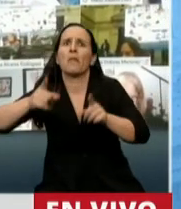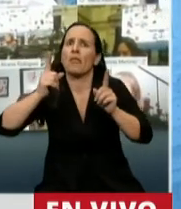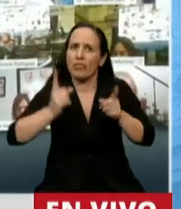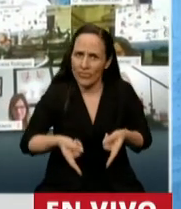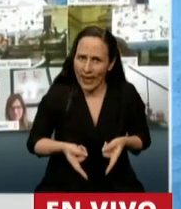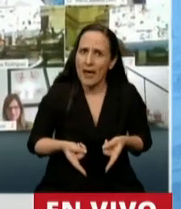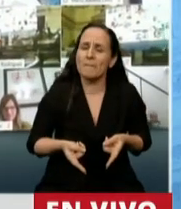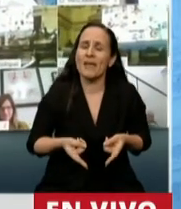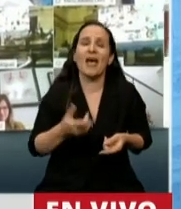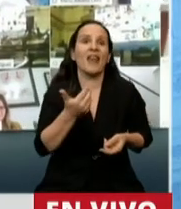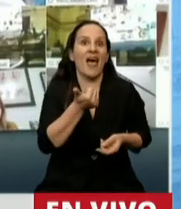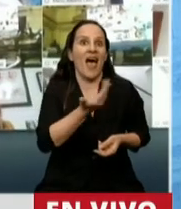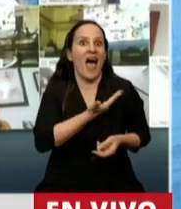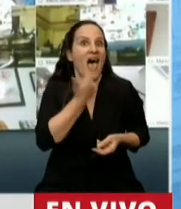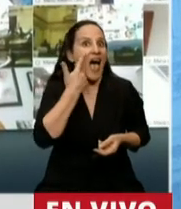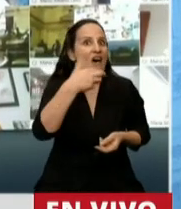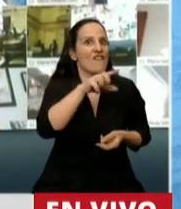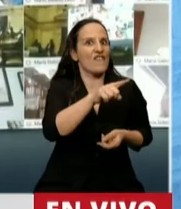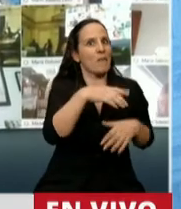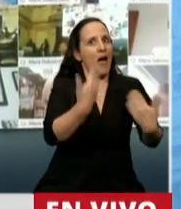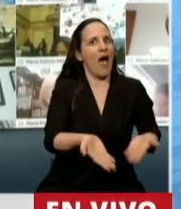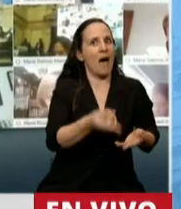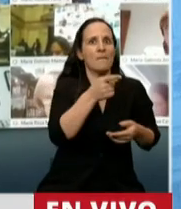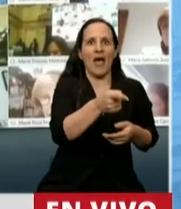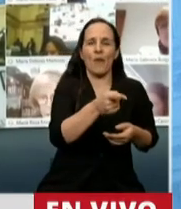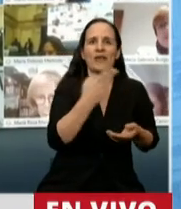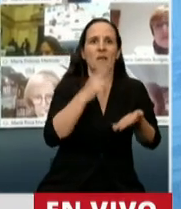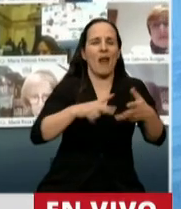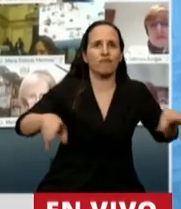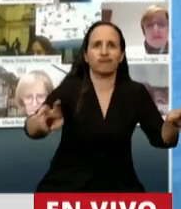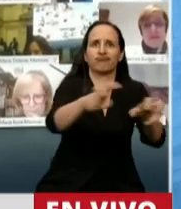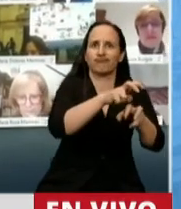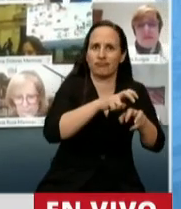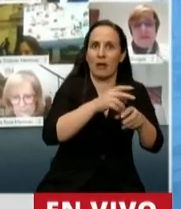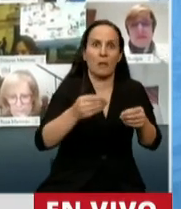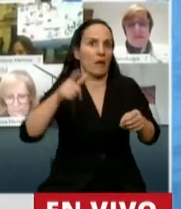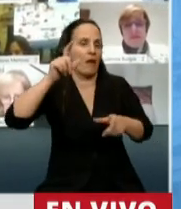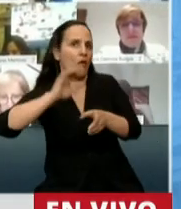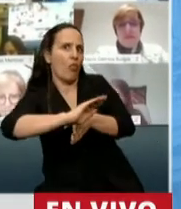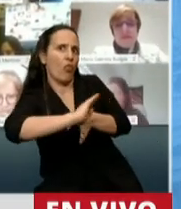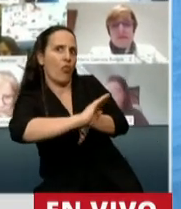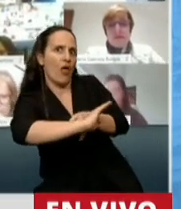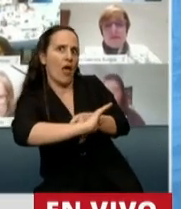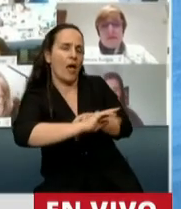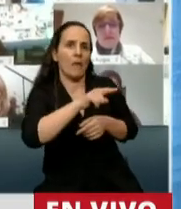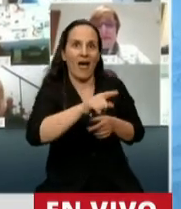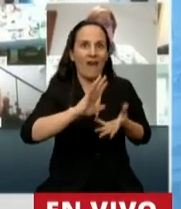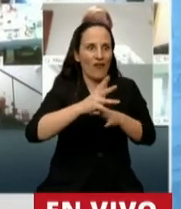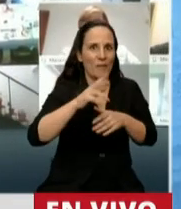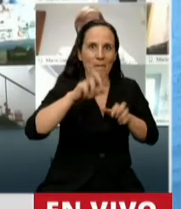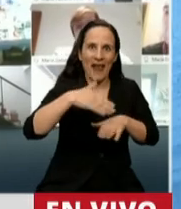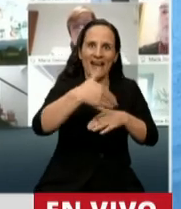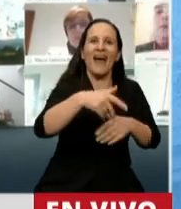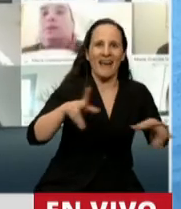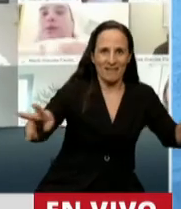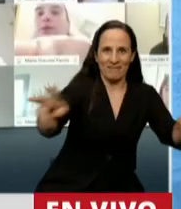significa para la AFIP un instrumento a fin de incrementar las recaduaciones por deudas con dicho organismo. Estamos